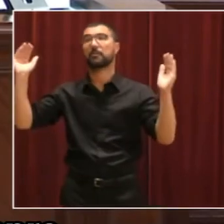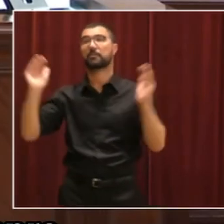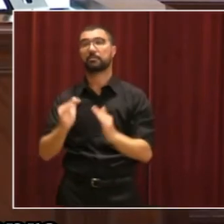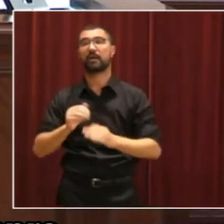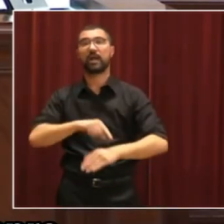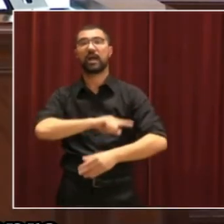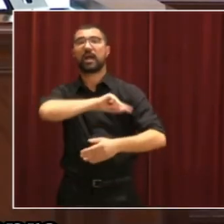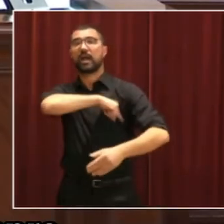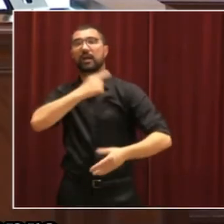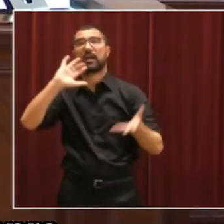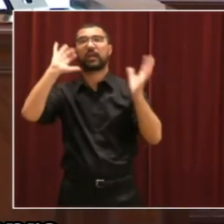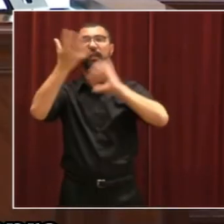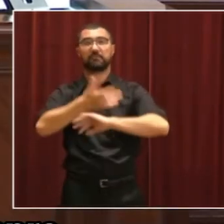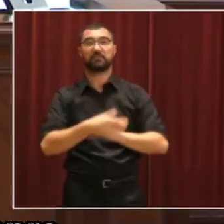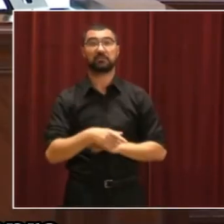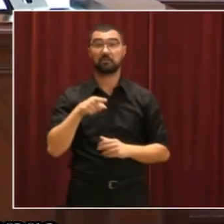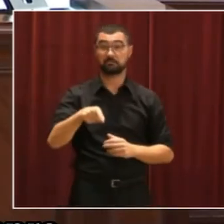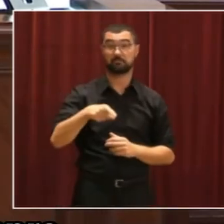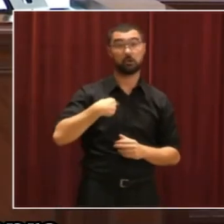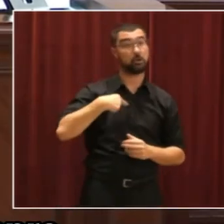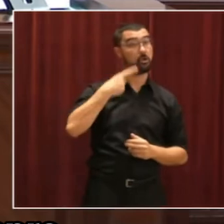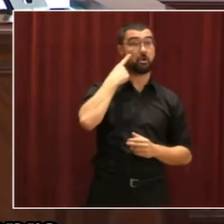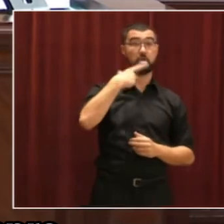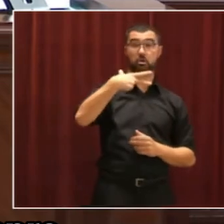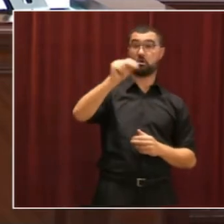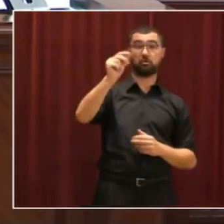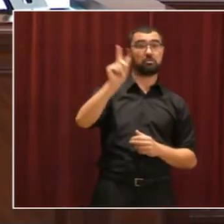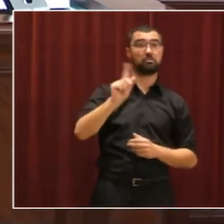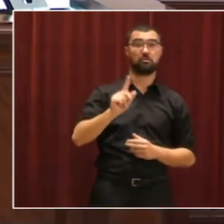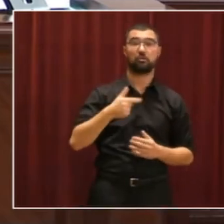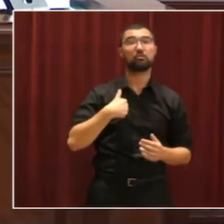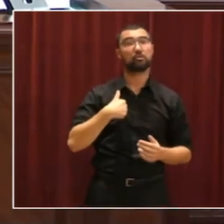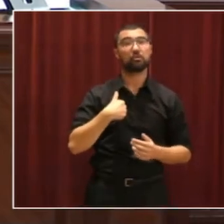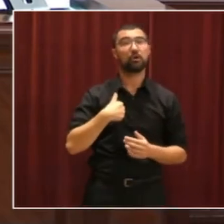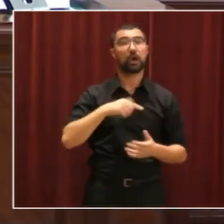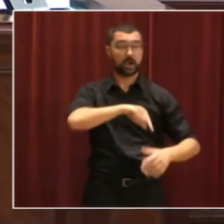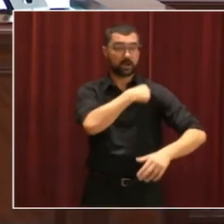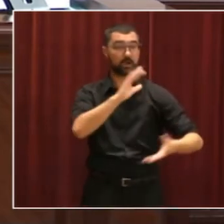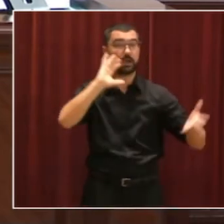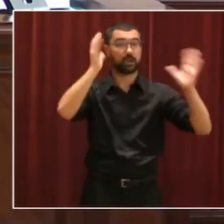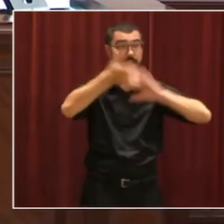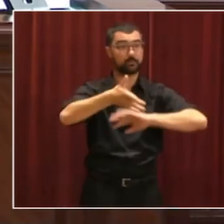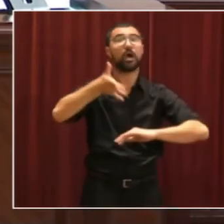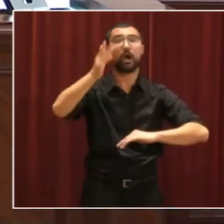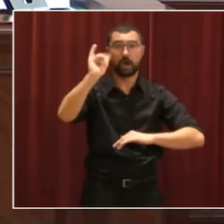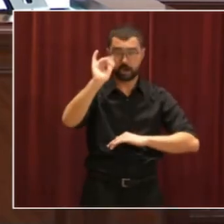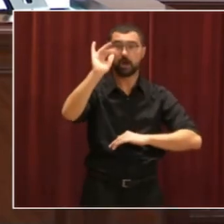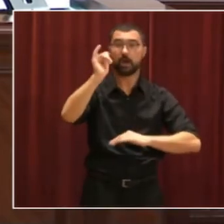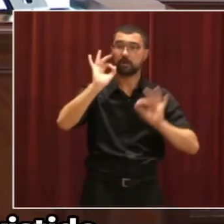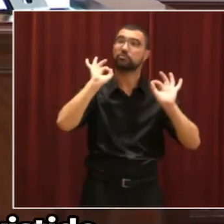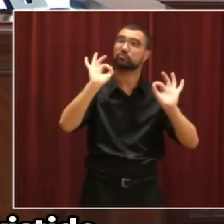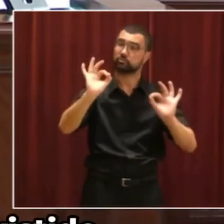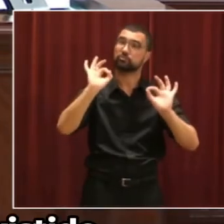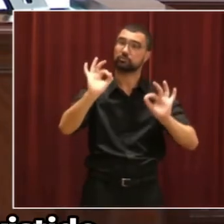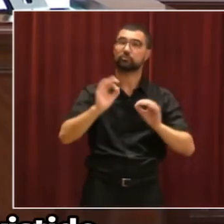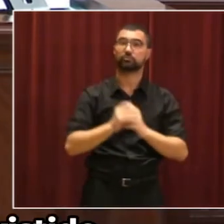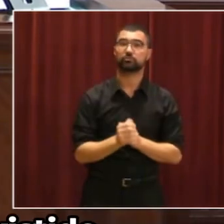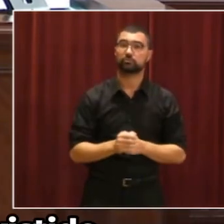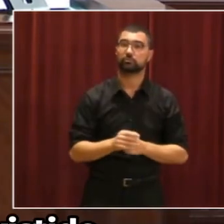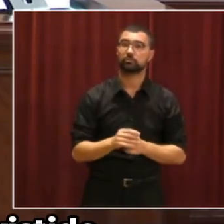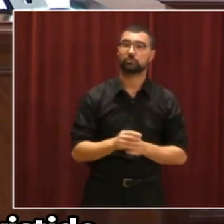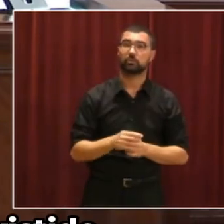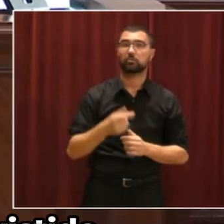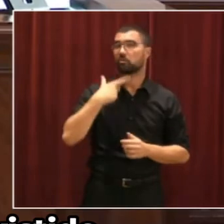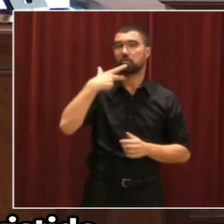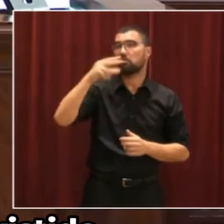Algo que no niego, porque como he dicho siempre, el cambio climático sí existe. Pero lo que ustedes